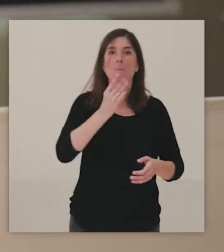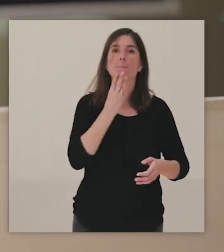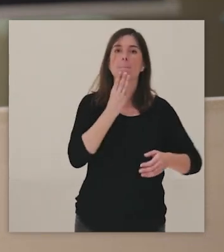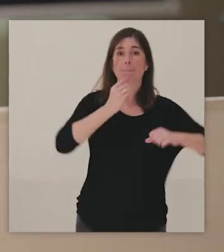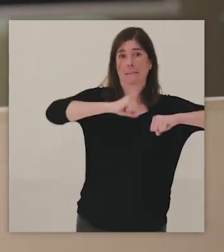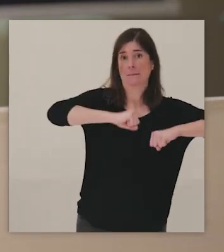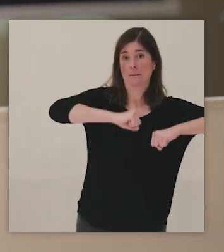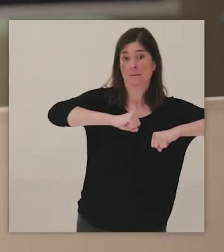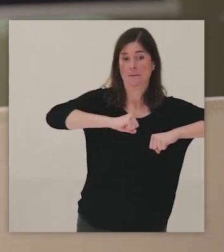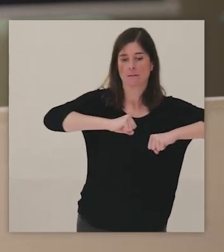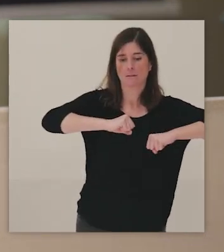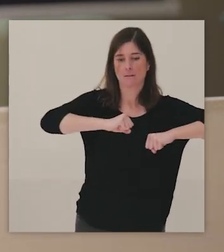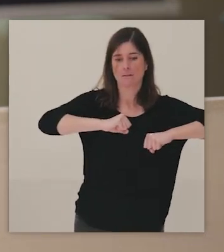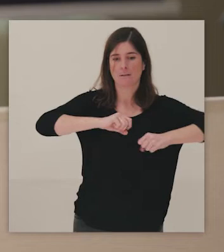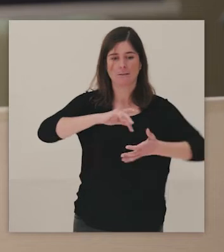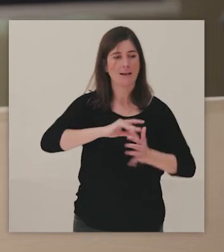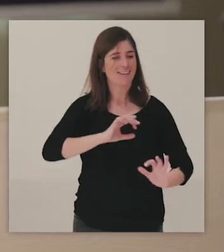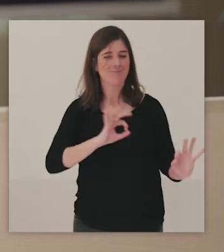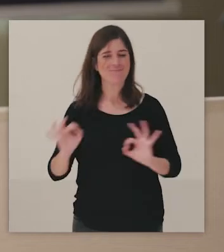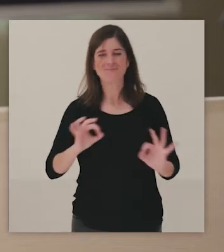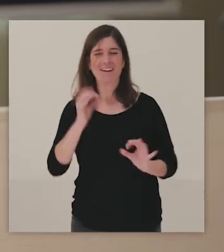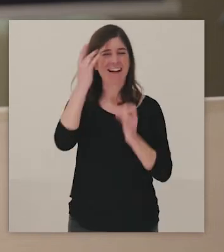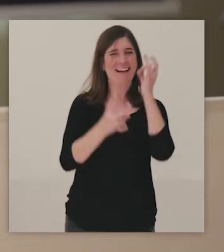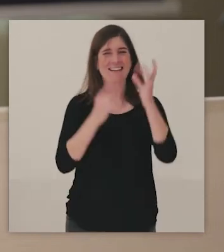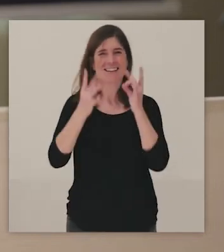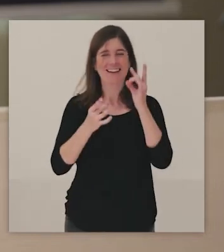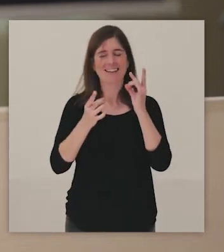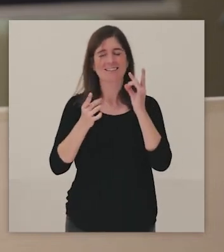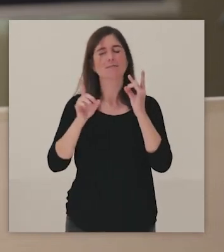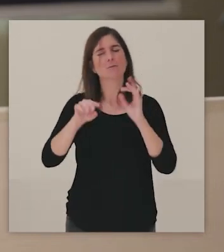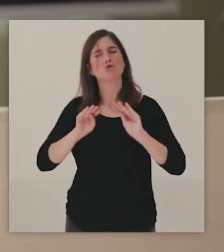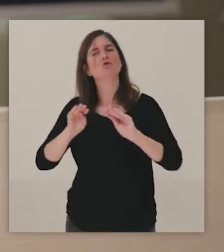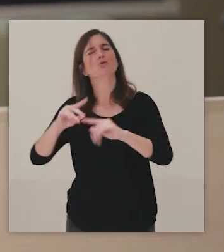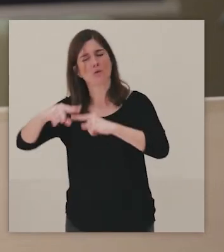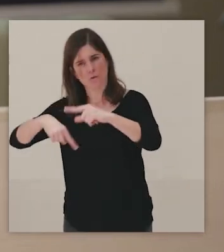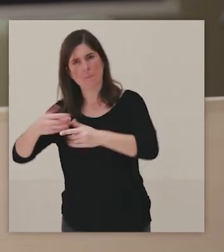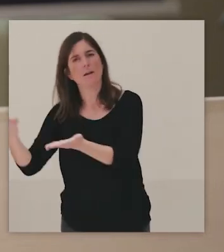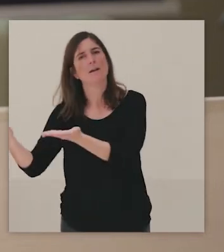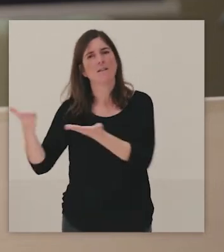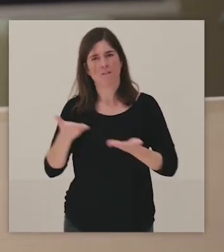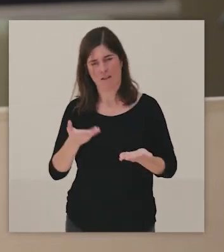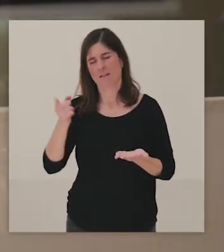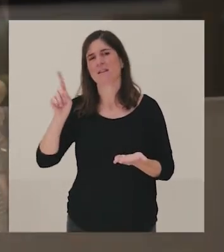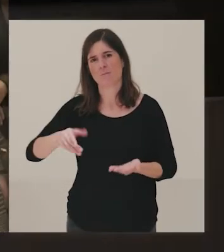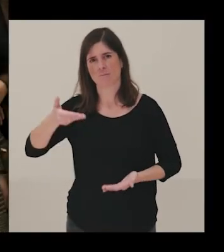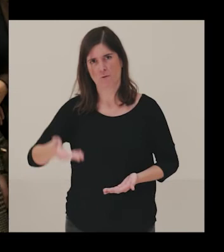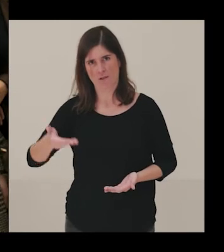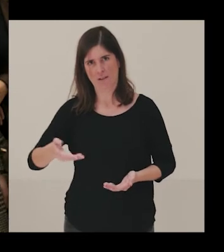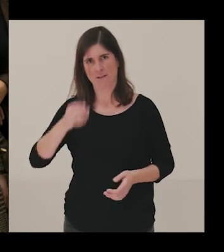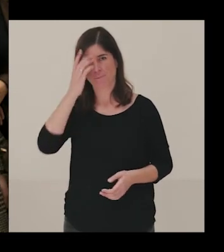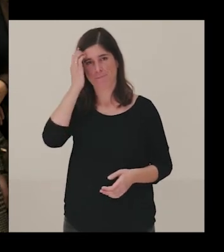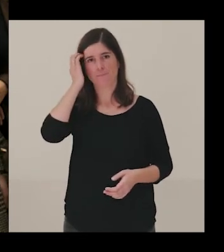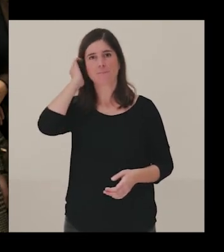por ejemplo, cuando es pertinente a las familias. Te quiero en